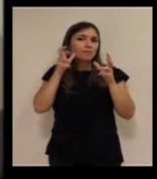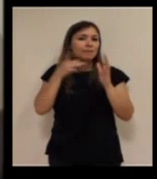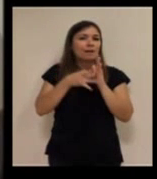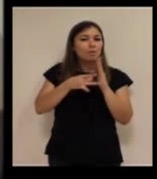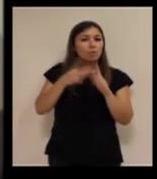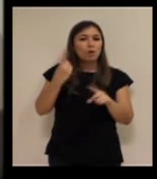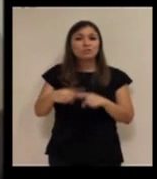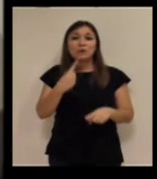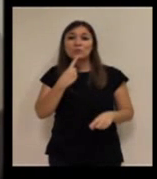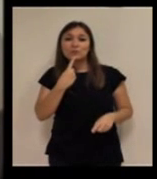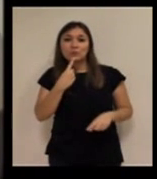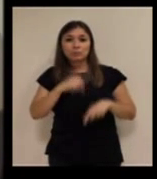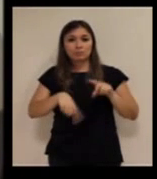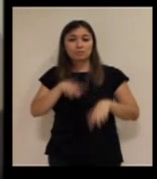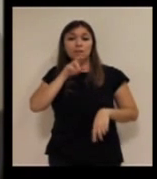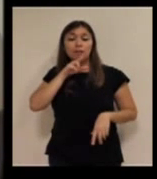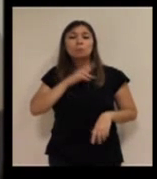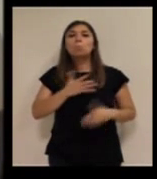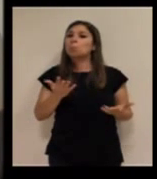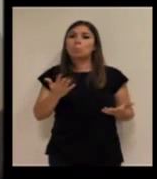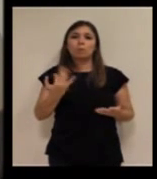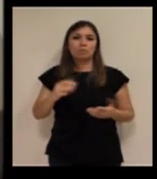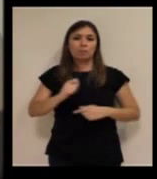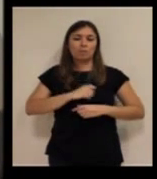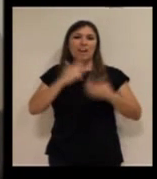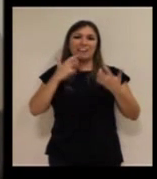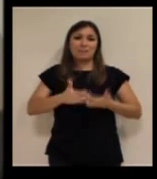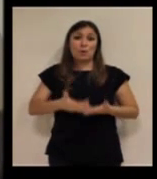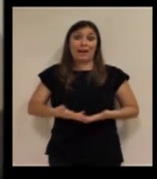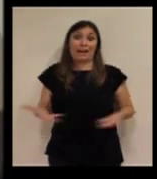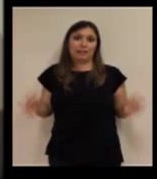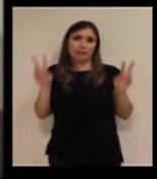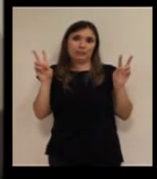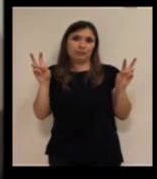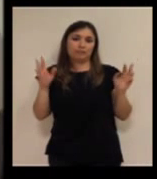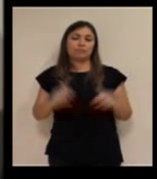calidad del micro, y eso solo lo da un equipo grandote.